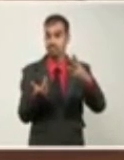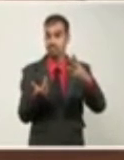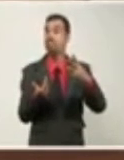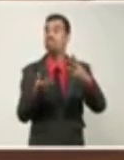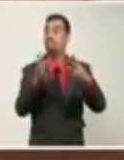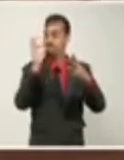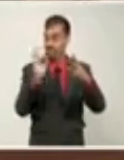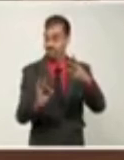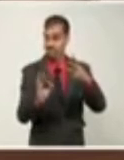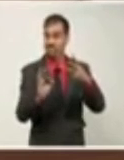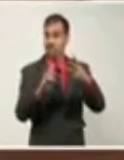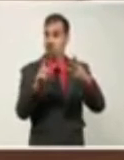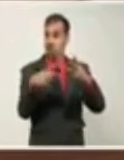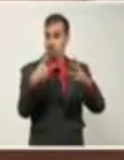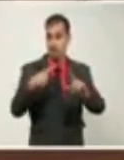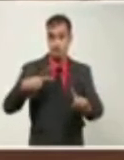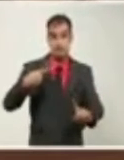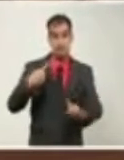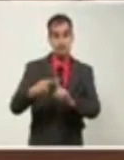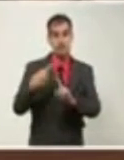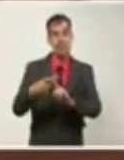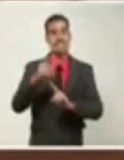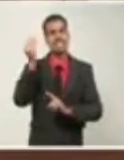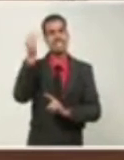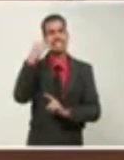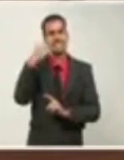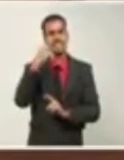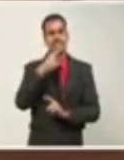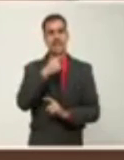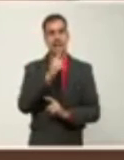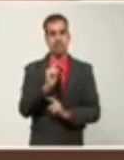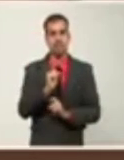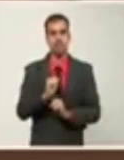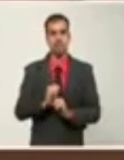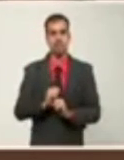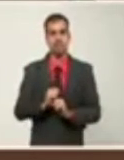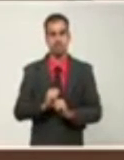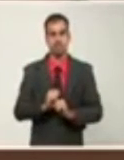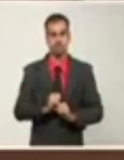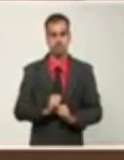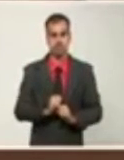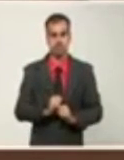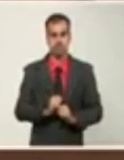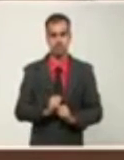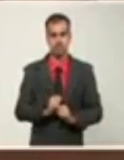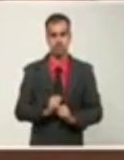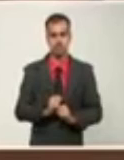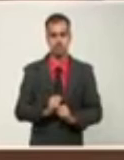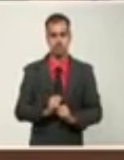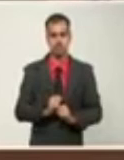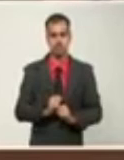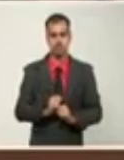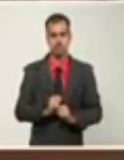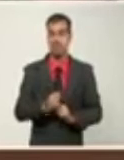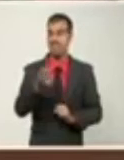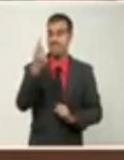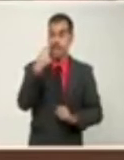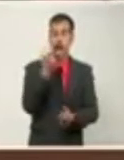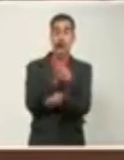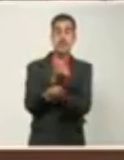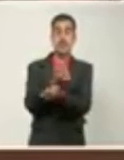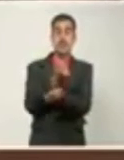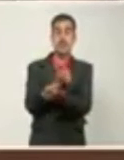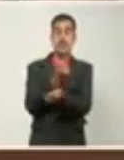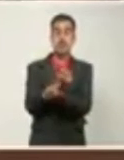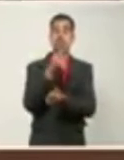nos agrega que las comorbilidades, cuando se unen algunas de ellas, se potencia el peligro de